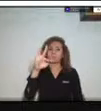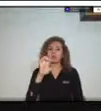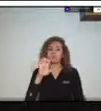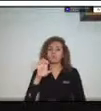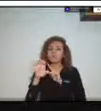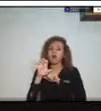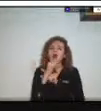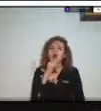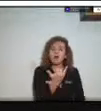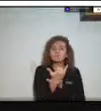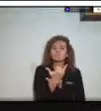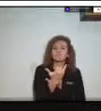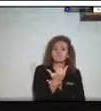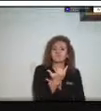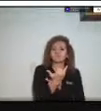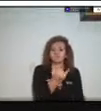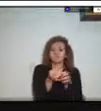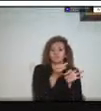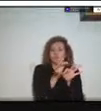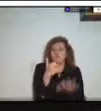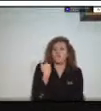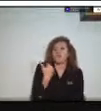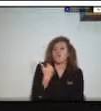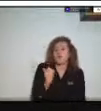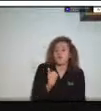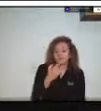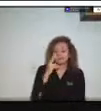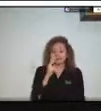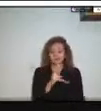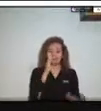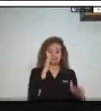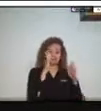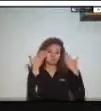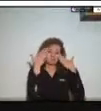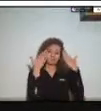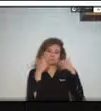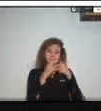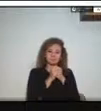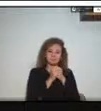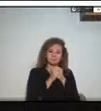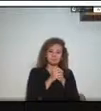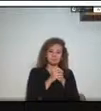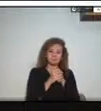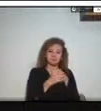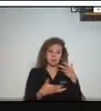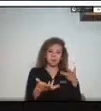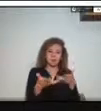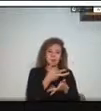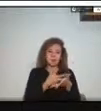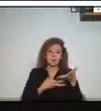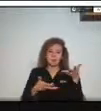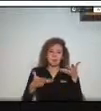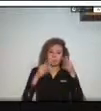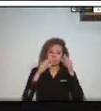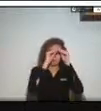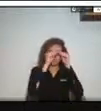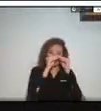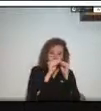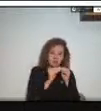pues esto las las formaciones realmente nos nos nos dan